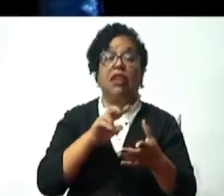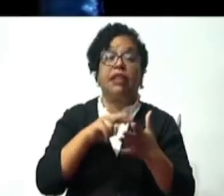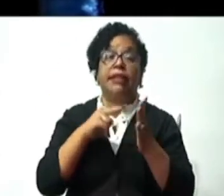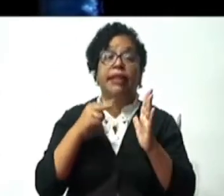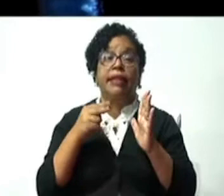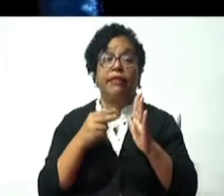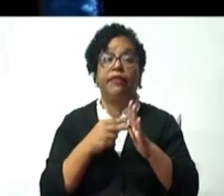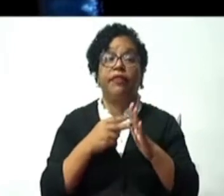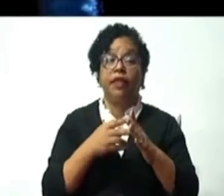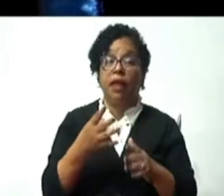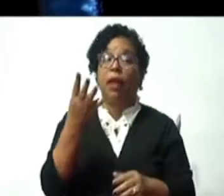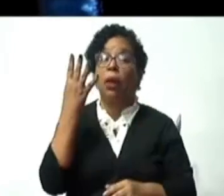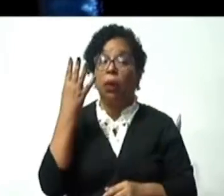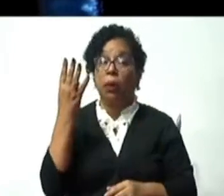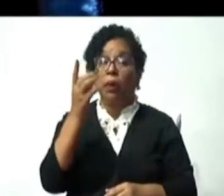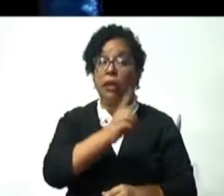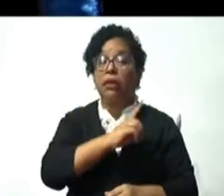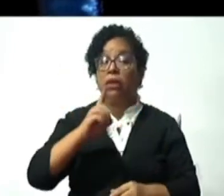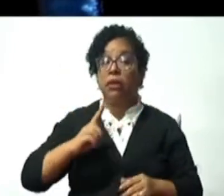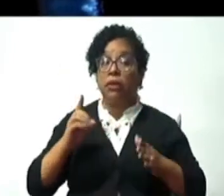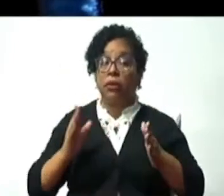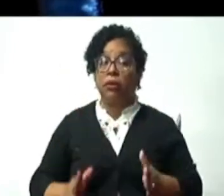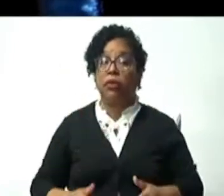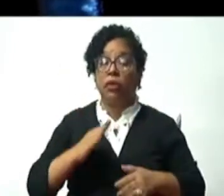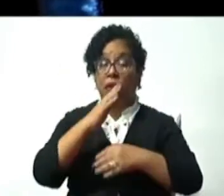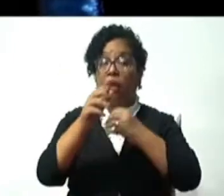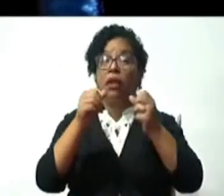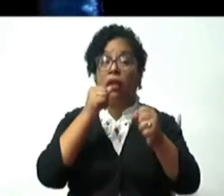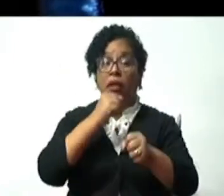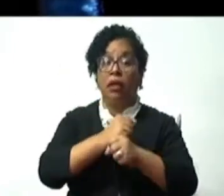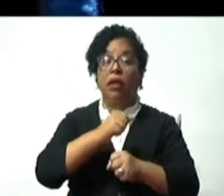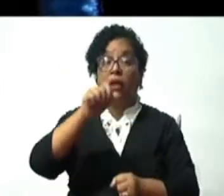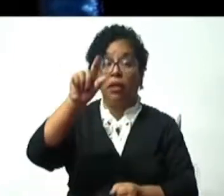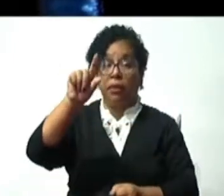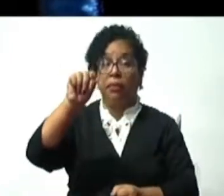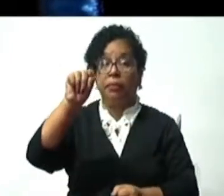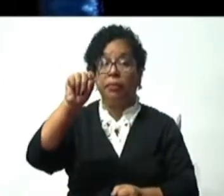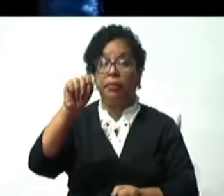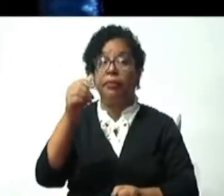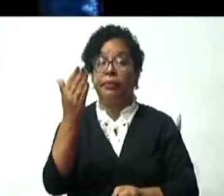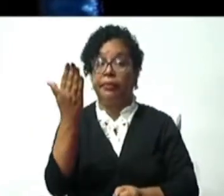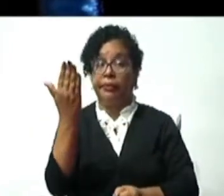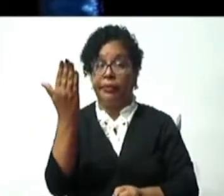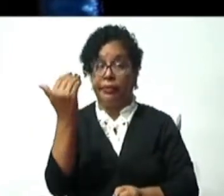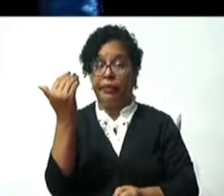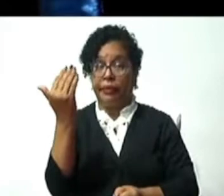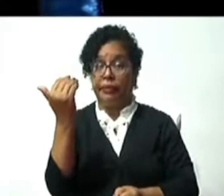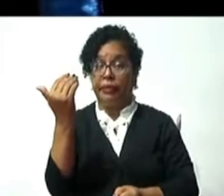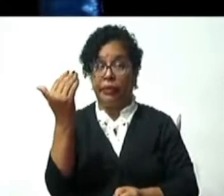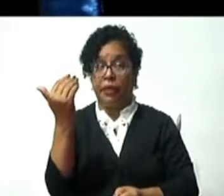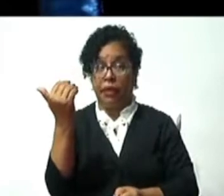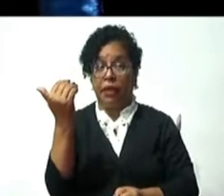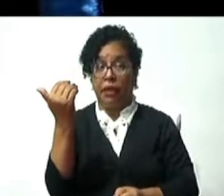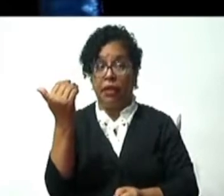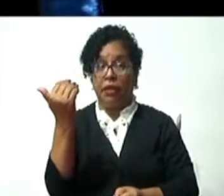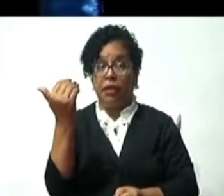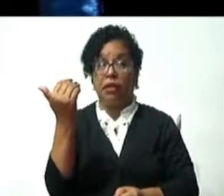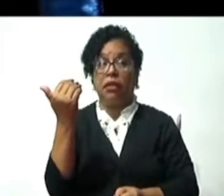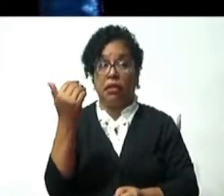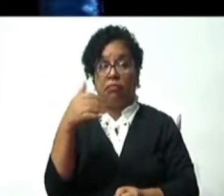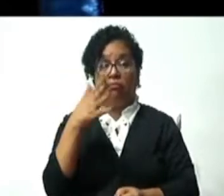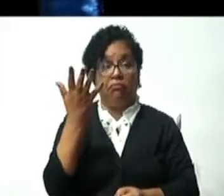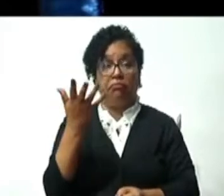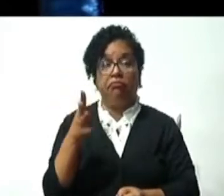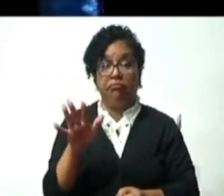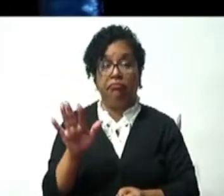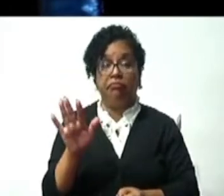y funjo ahora nuevamente como subsecretario general. Entonces, quería tomar este turno, presidente, para informar